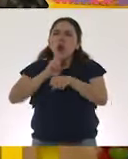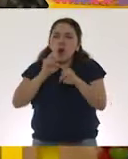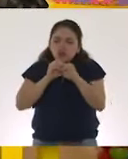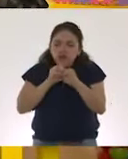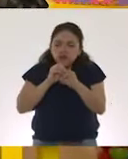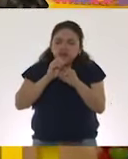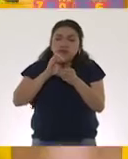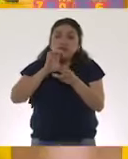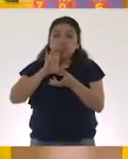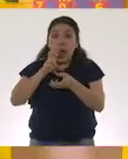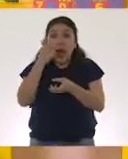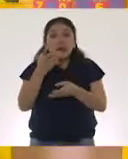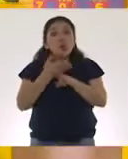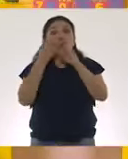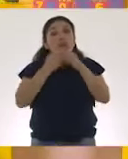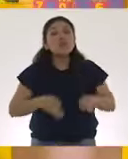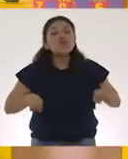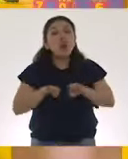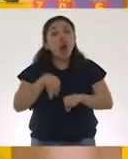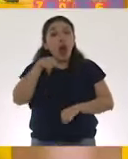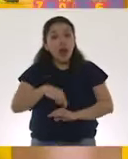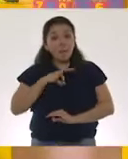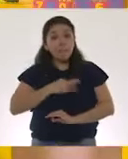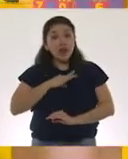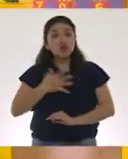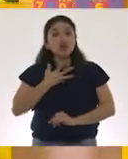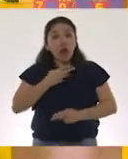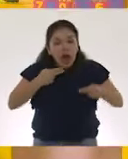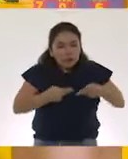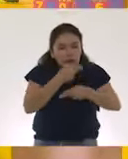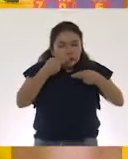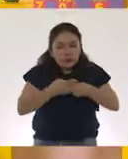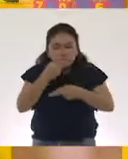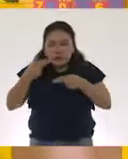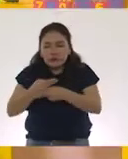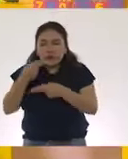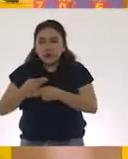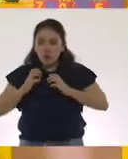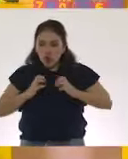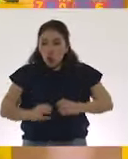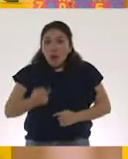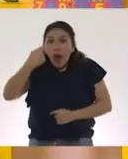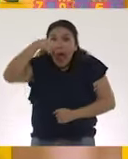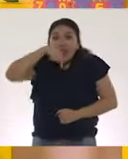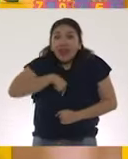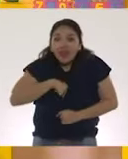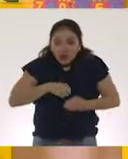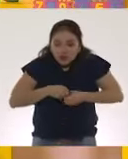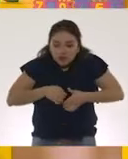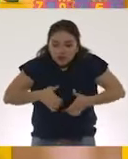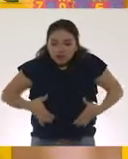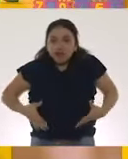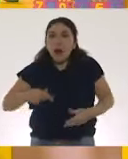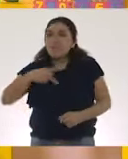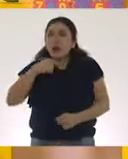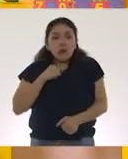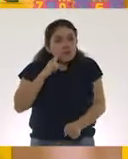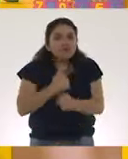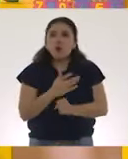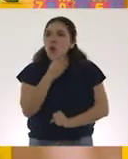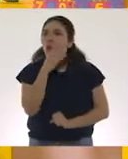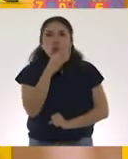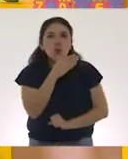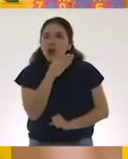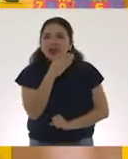sepamos porque es un periodo en el cual el virus se está reproduciendo en nosotros, pero no somos capaces de detectarlo